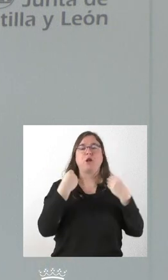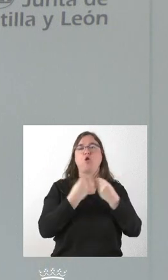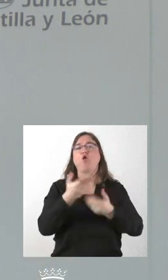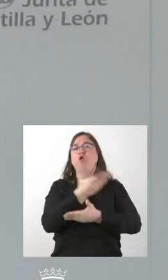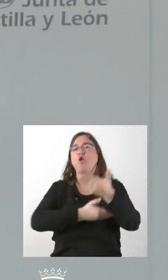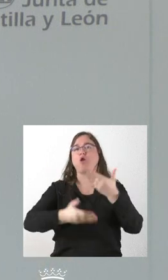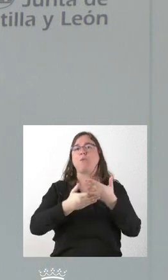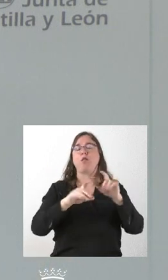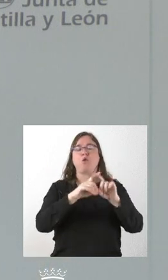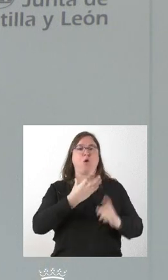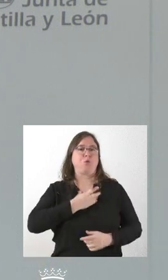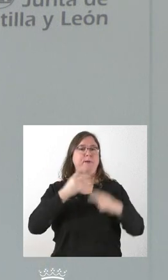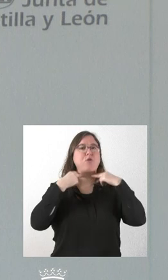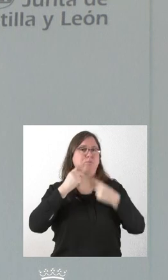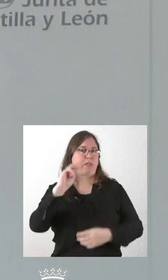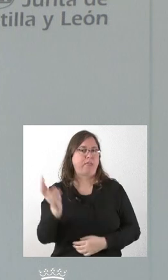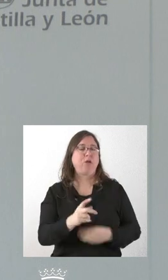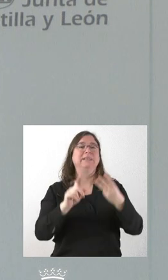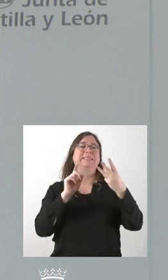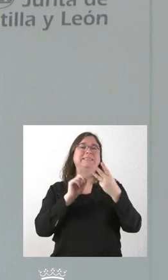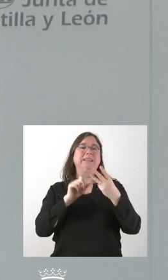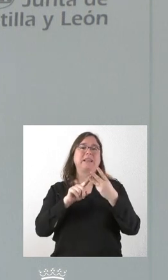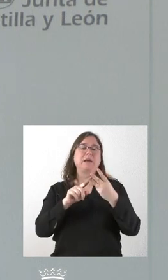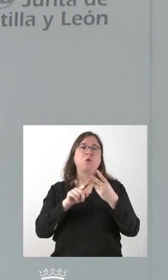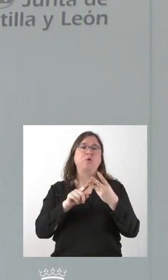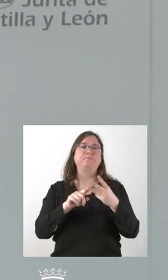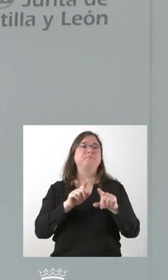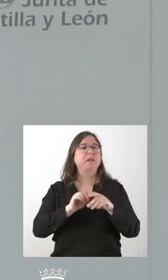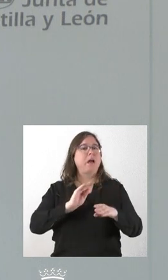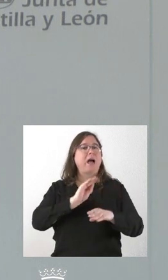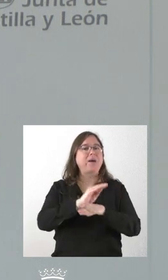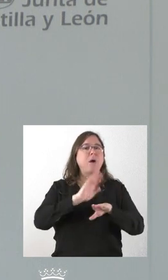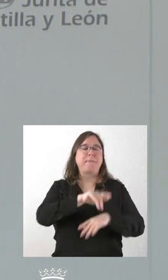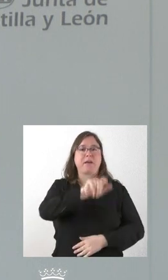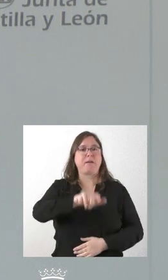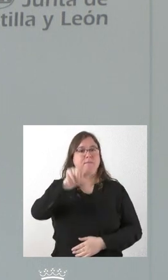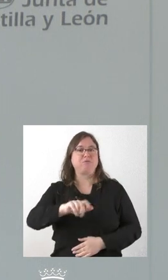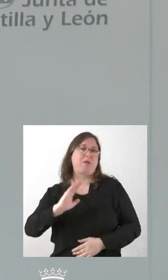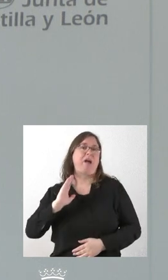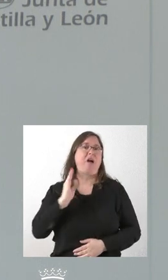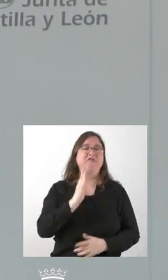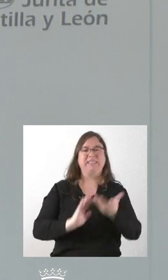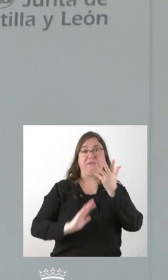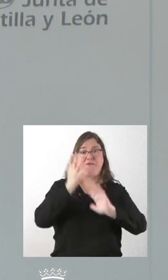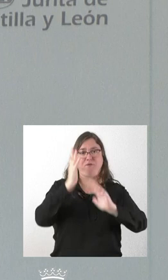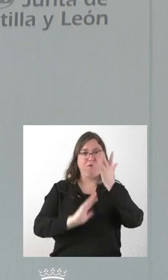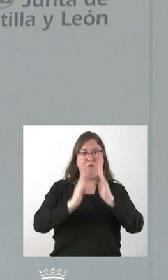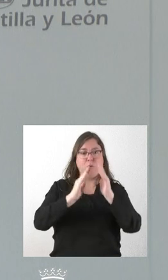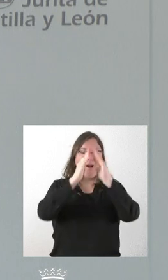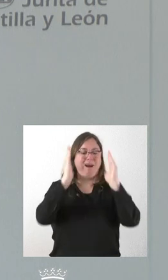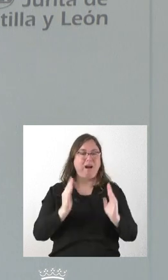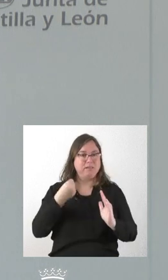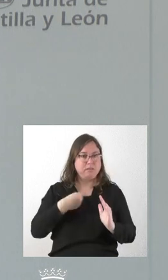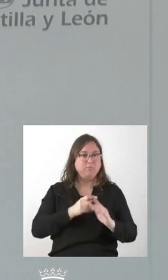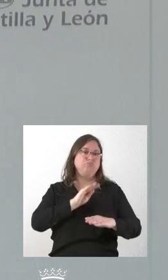locales. Un tercer eje fueron las actuaciones de ayudas a las personas que fueron afectadas por los incendios en sus viviendas.